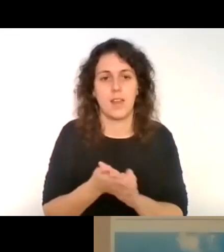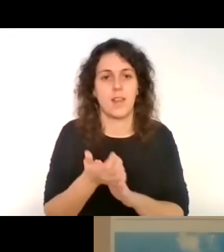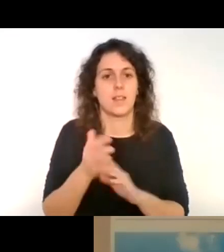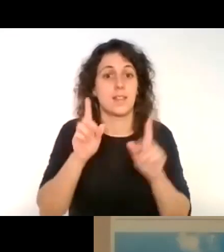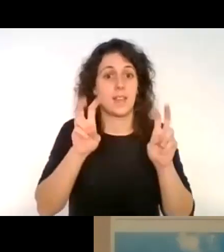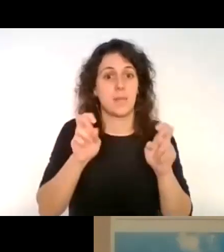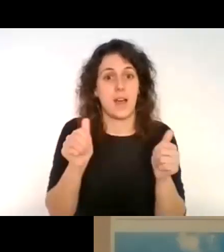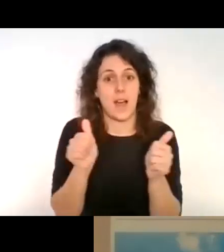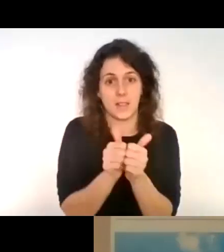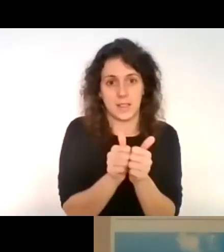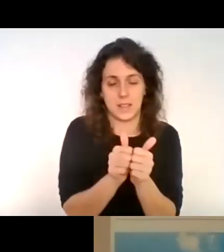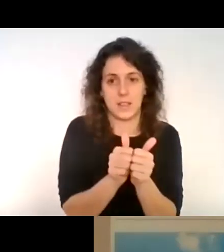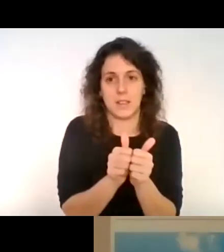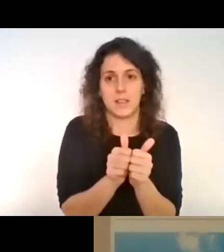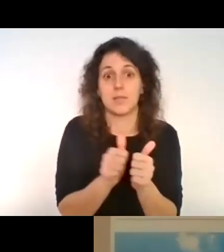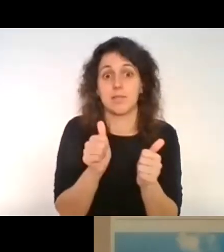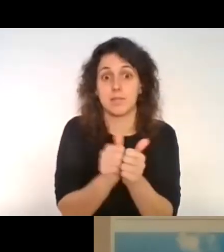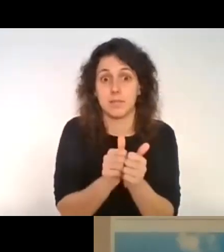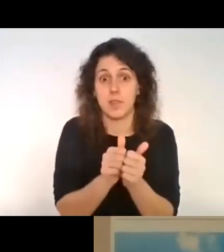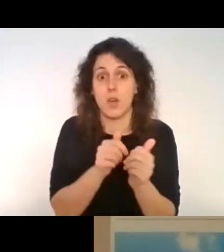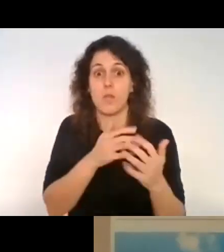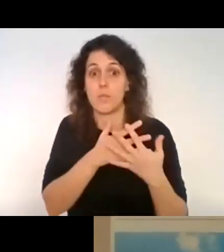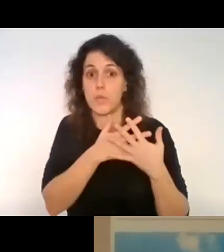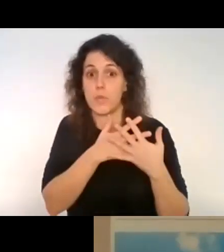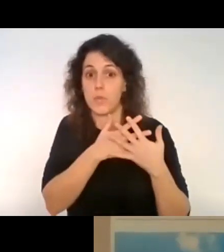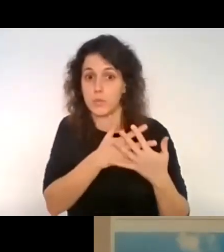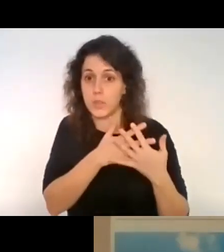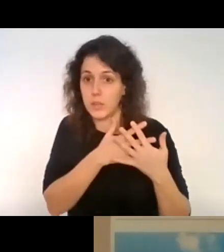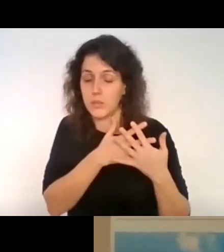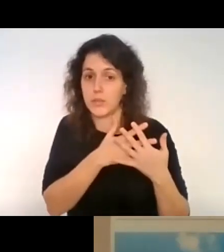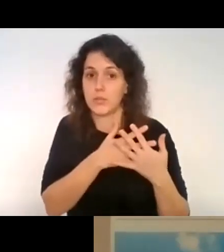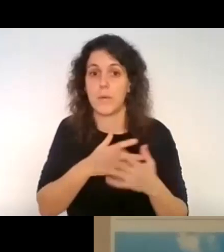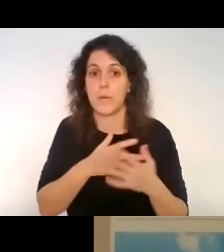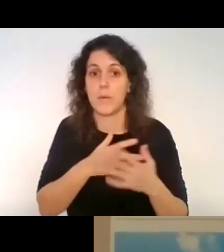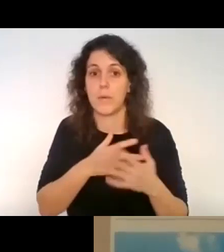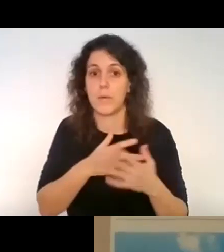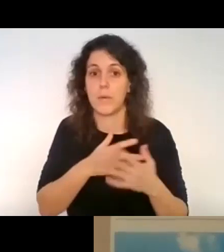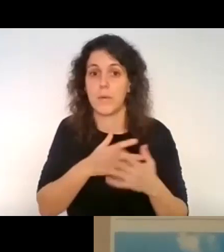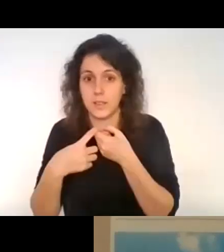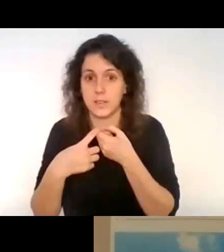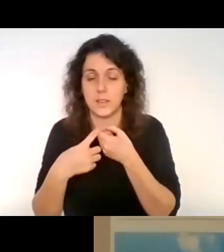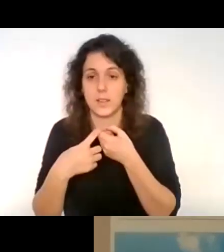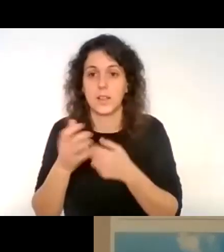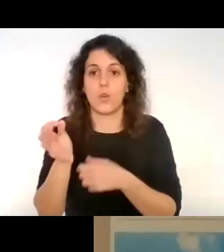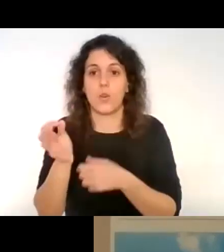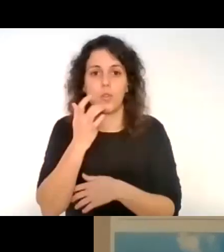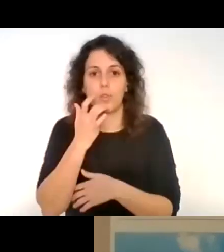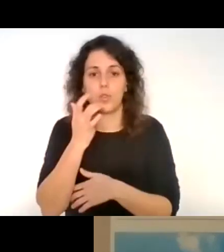nos referimos a voluntarios, nos referimos a participantes, si contamos con